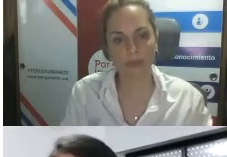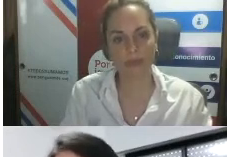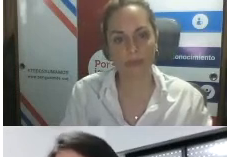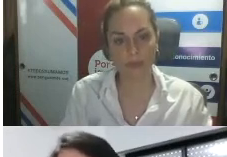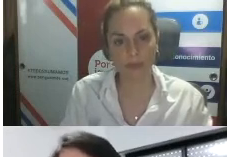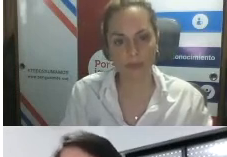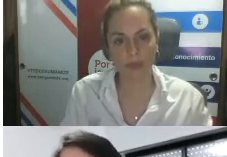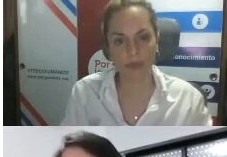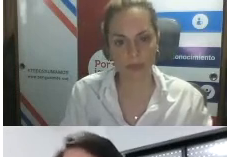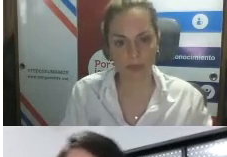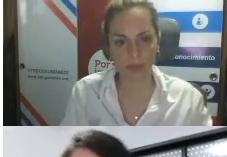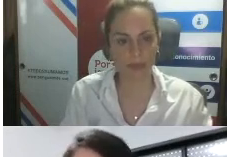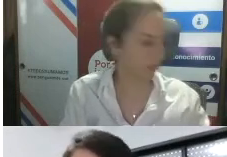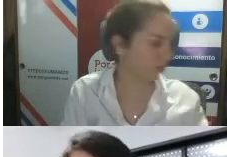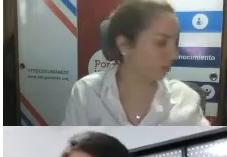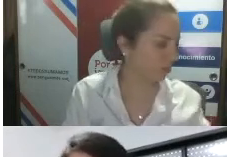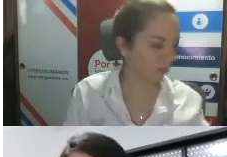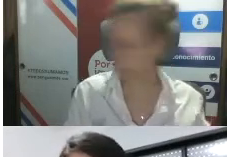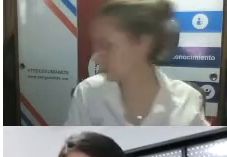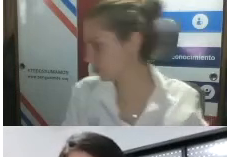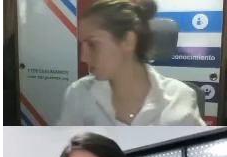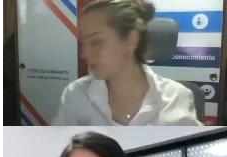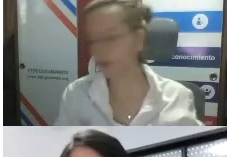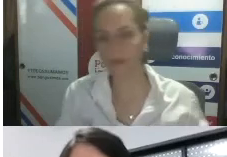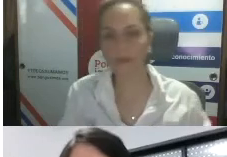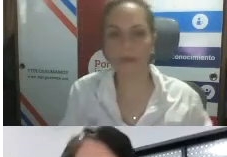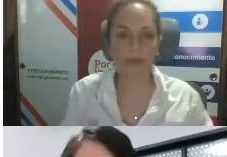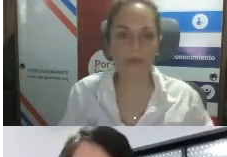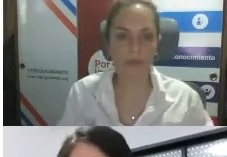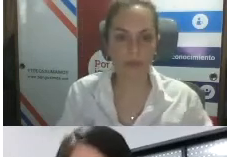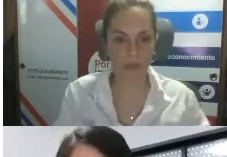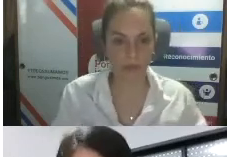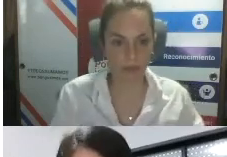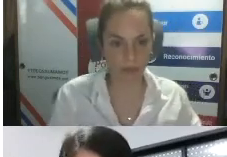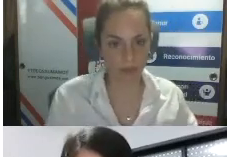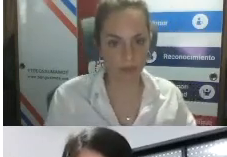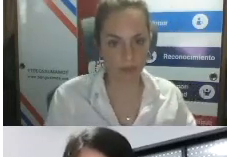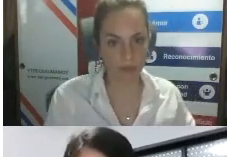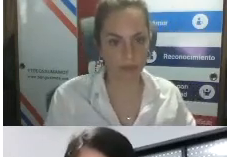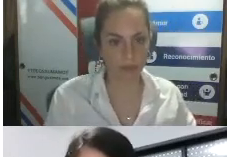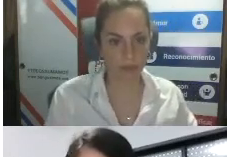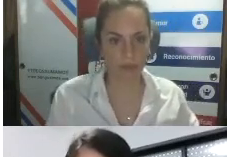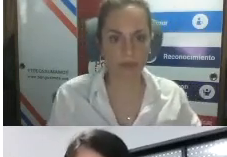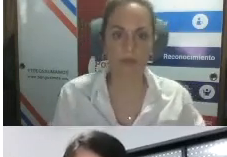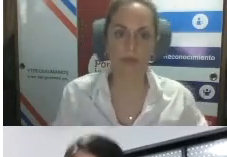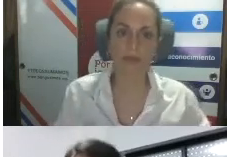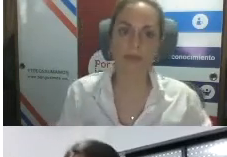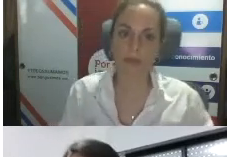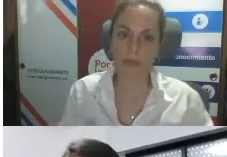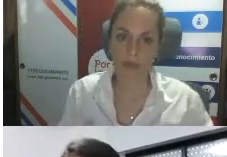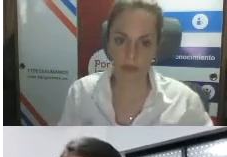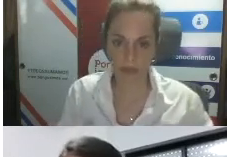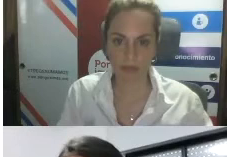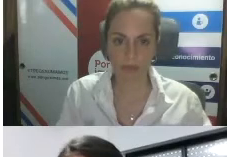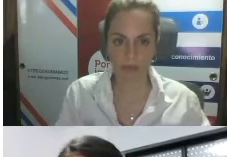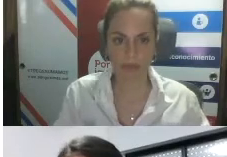busca bueno conocer bueno cuáles son las necesidades cuáles cuáles son las problemáticas cuáles son los recursos y de alguna forma busca hacer una diferencia